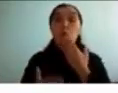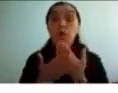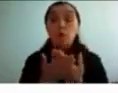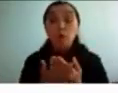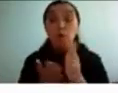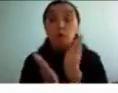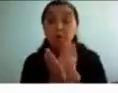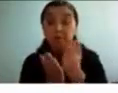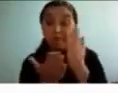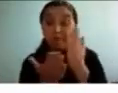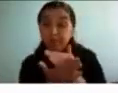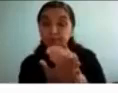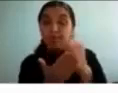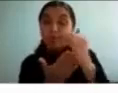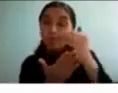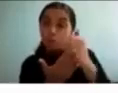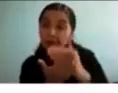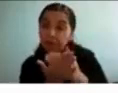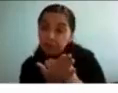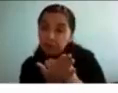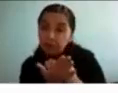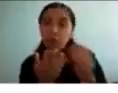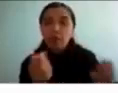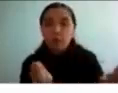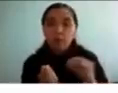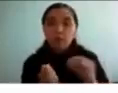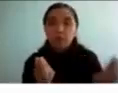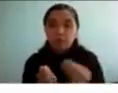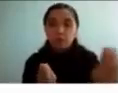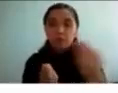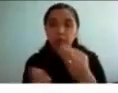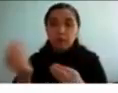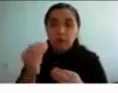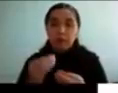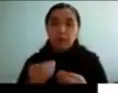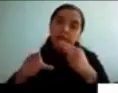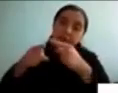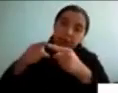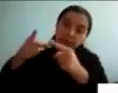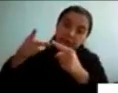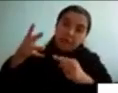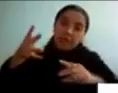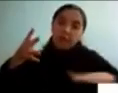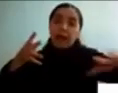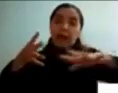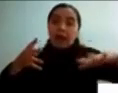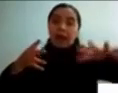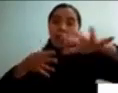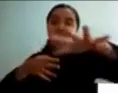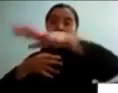que también integrar estos otros factores o estas otras áreas de intervención